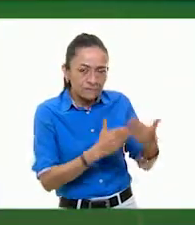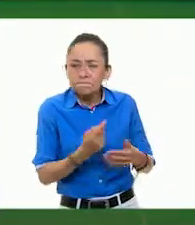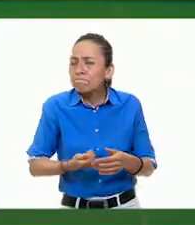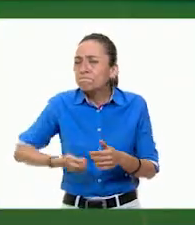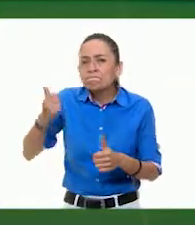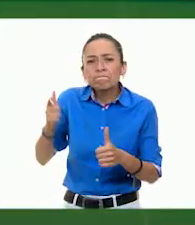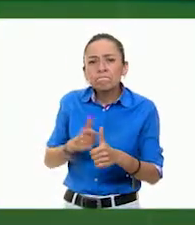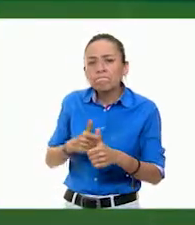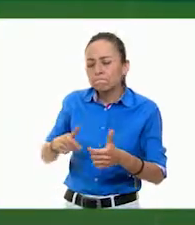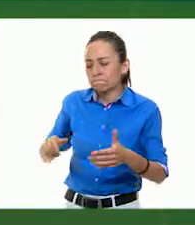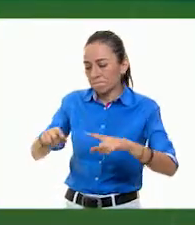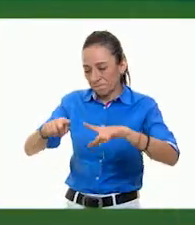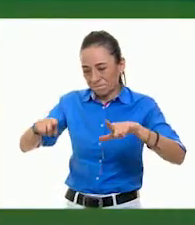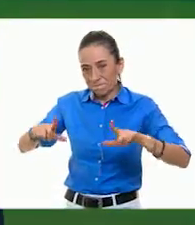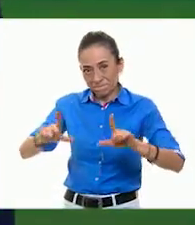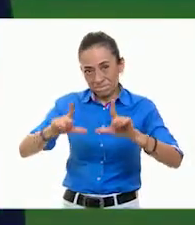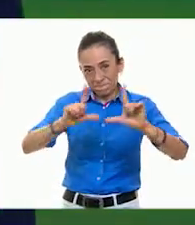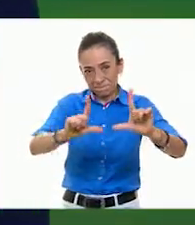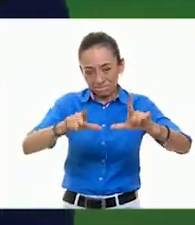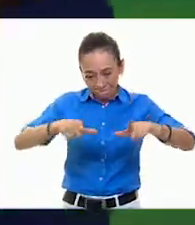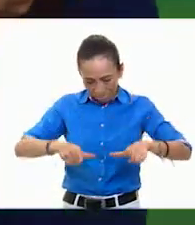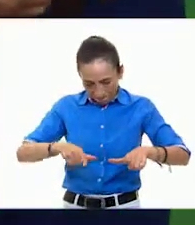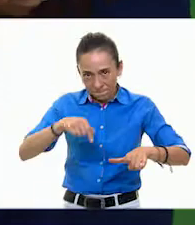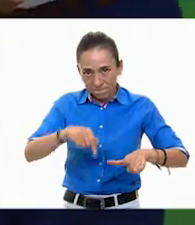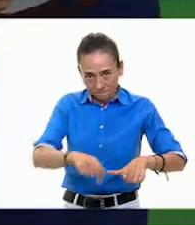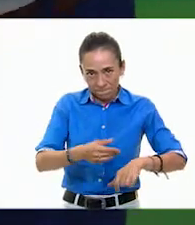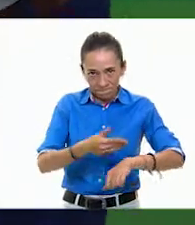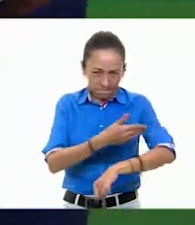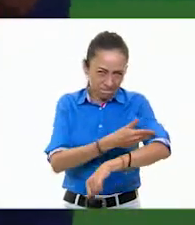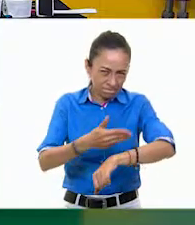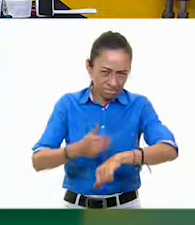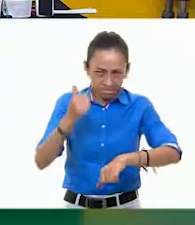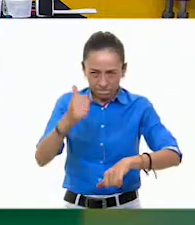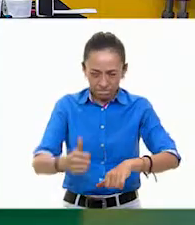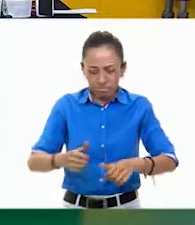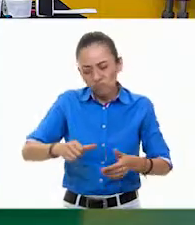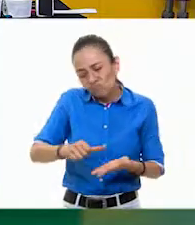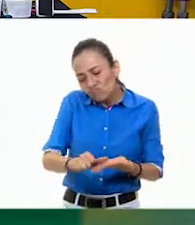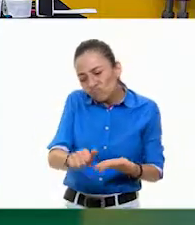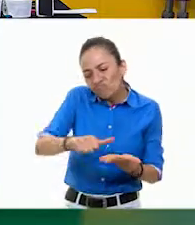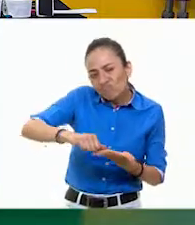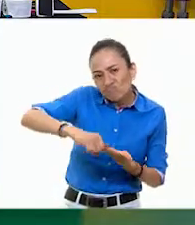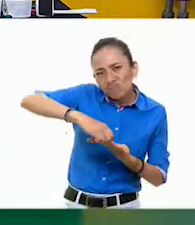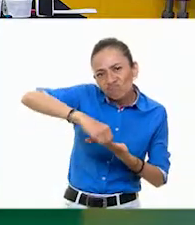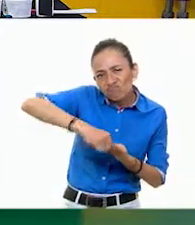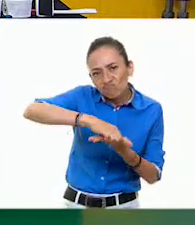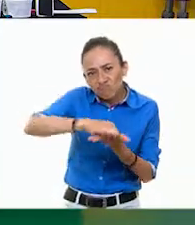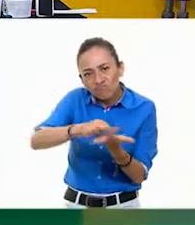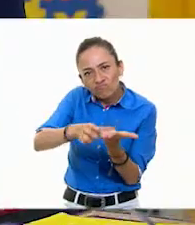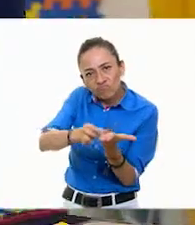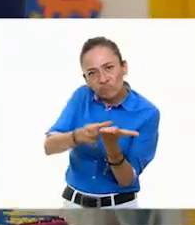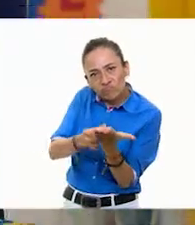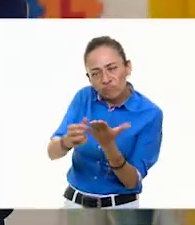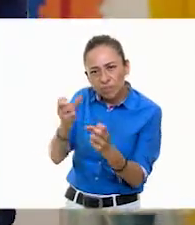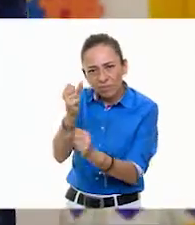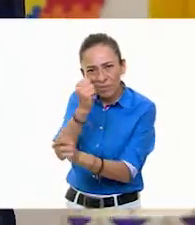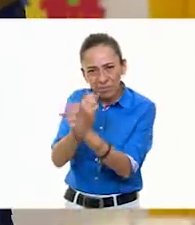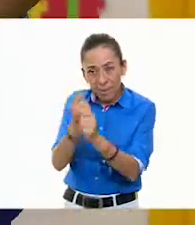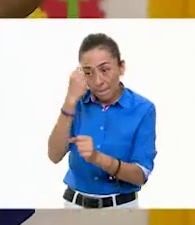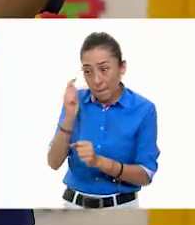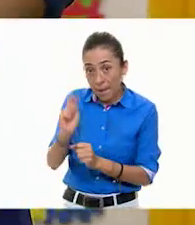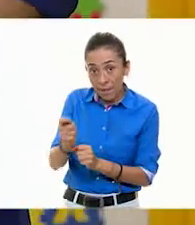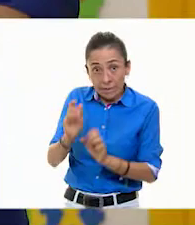en la tablita para, de alguna forma, recibir a la lenteja